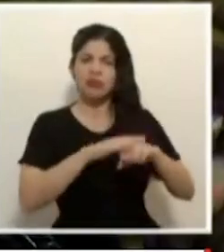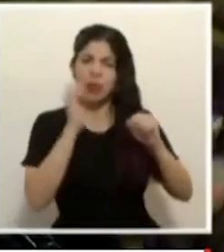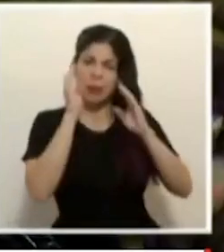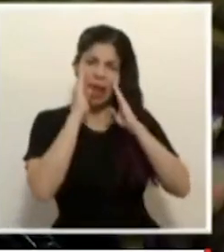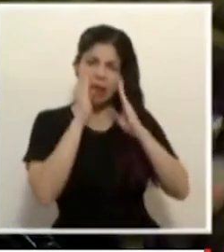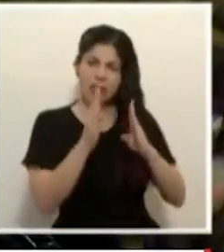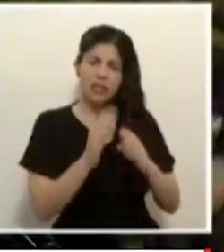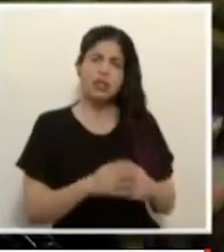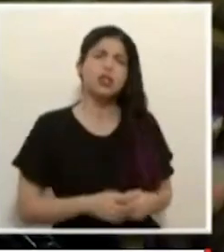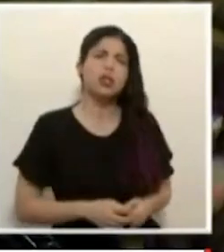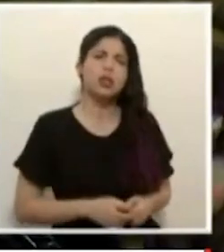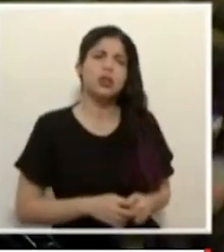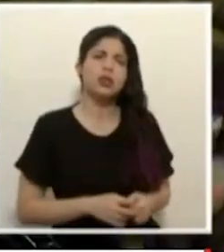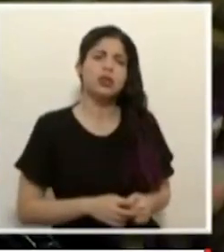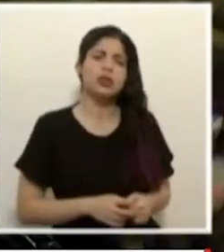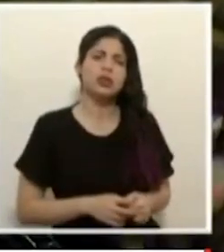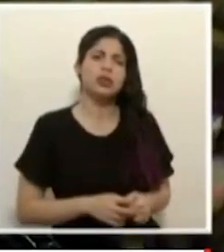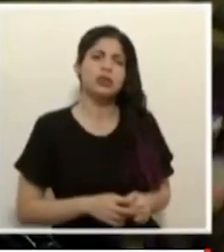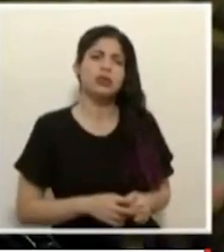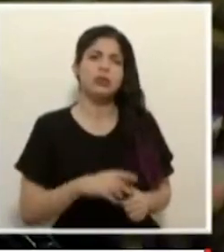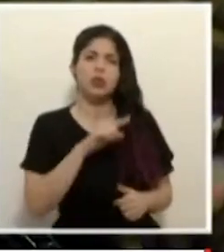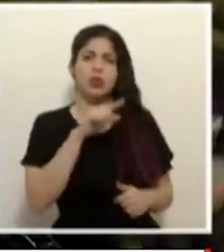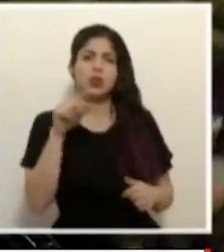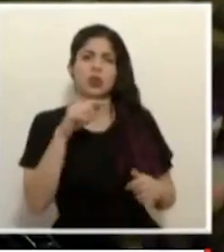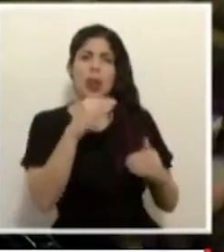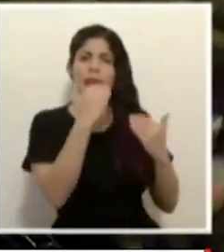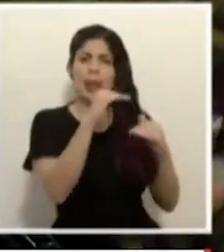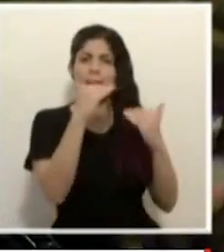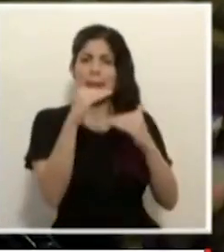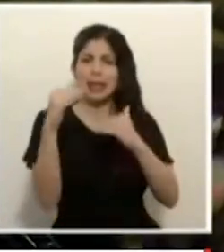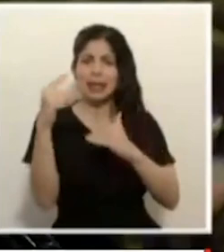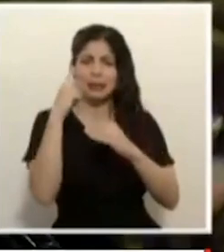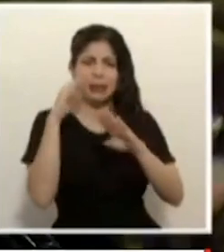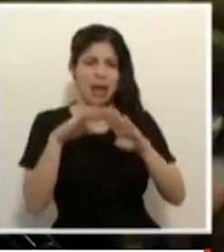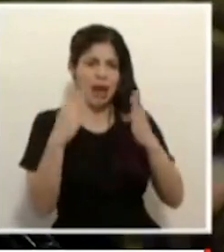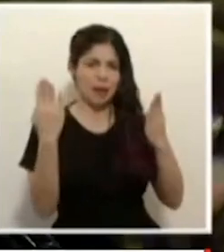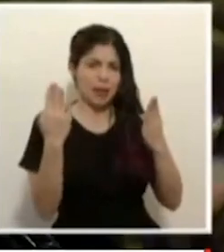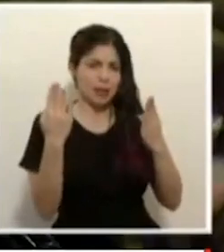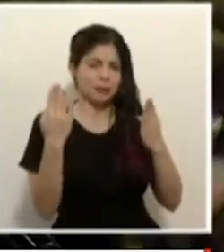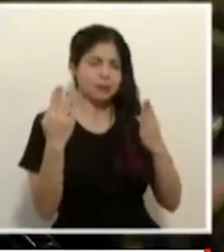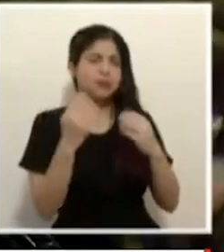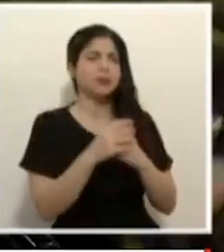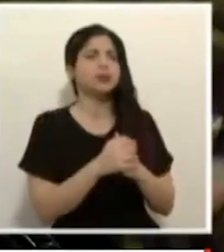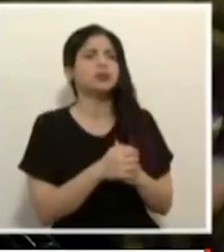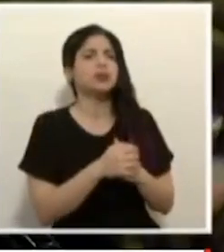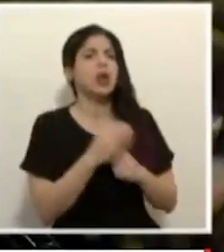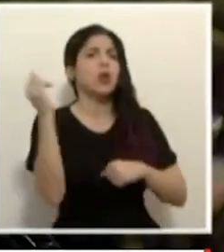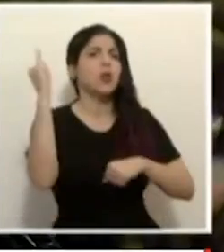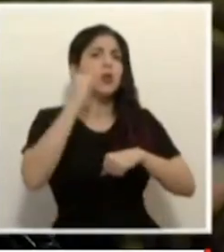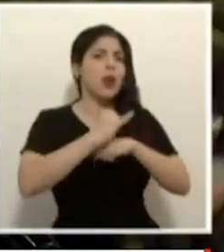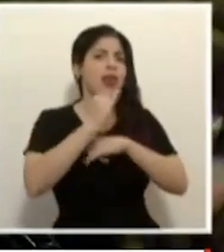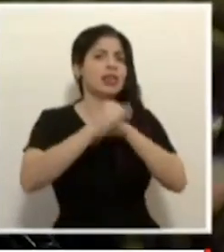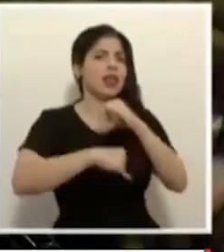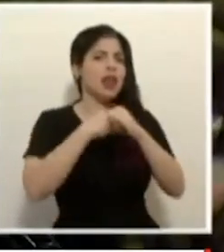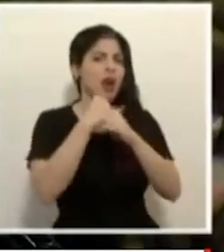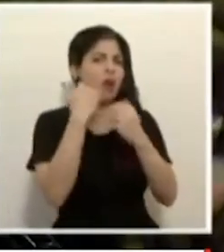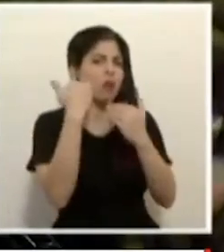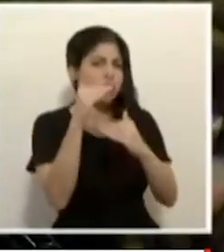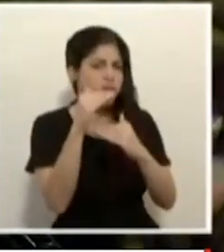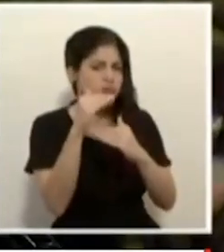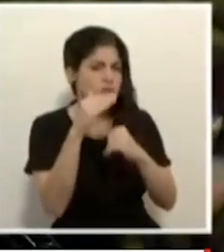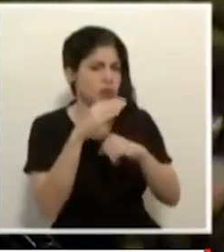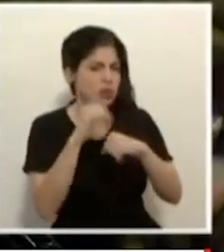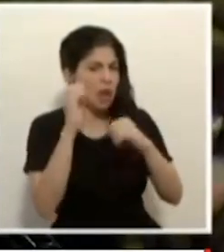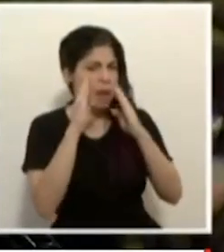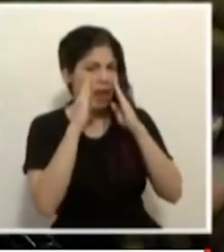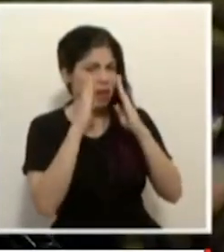los límites de la apertura en materia de vuelos internacionales? ¿Llaman